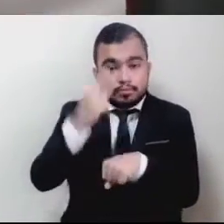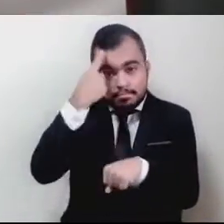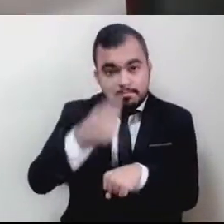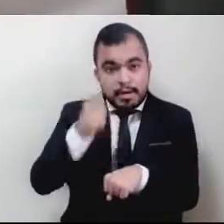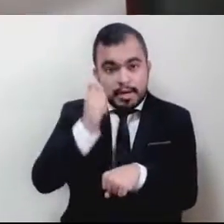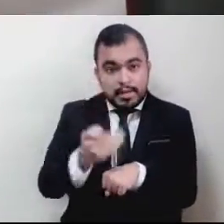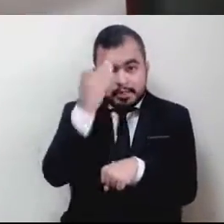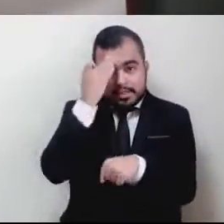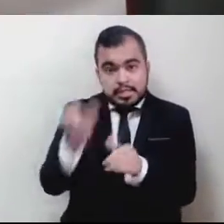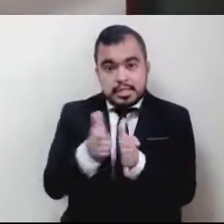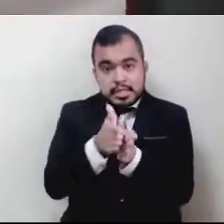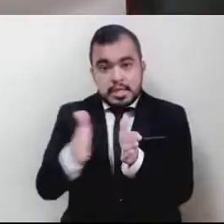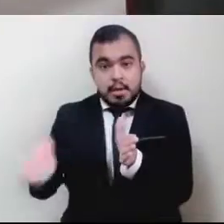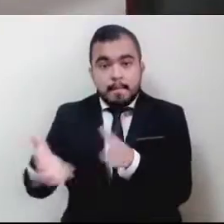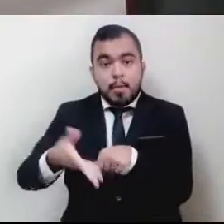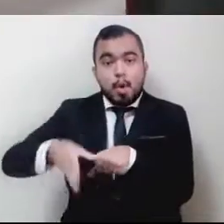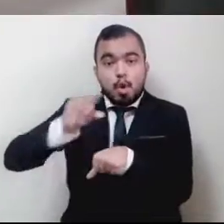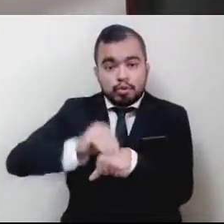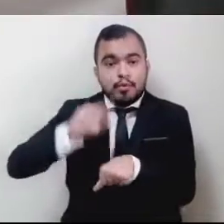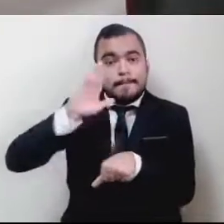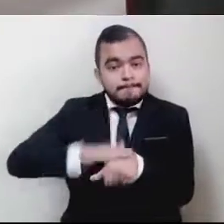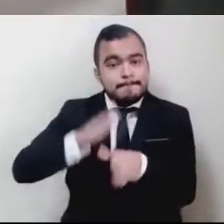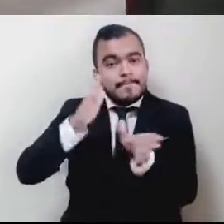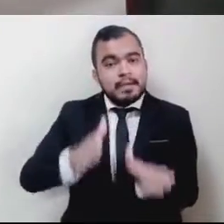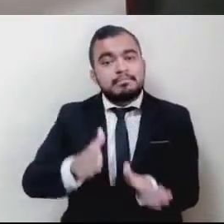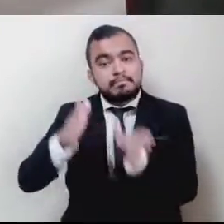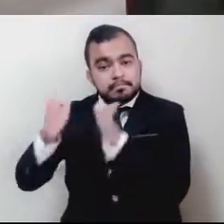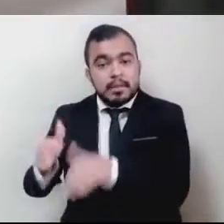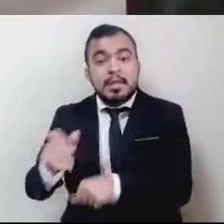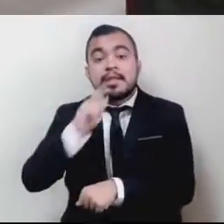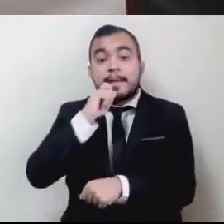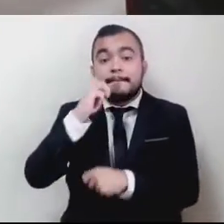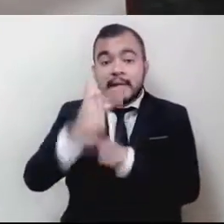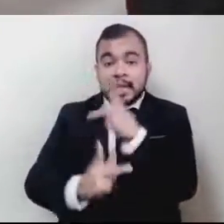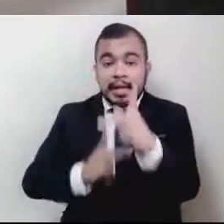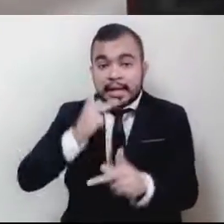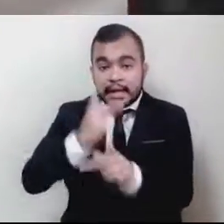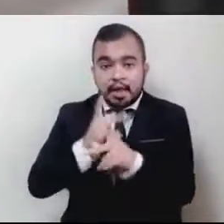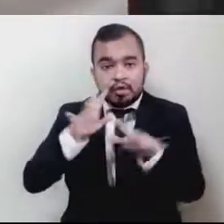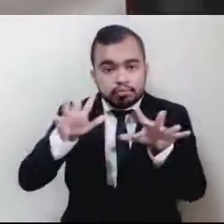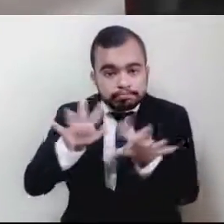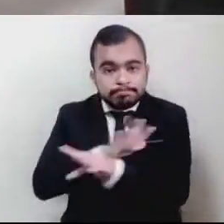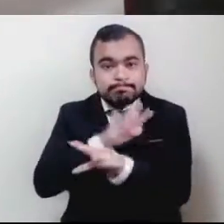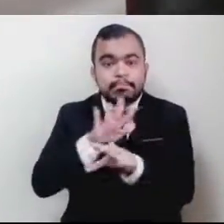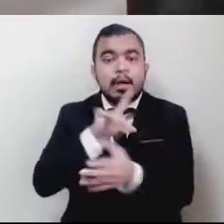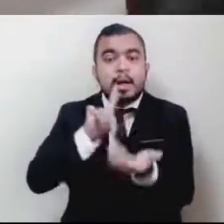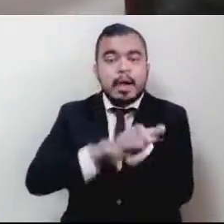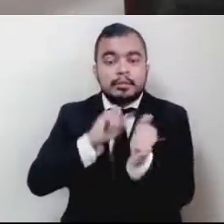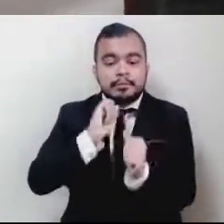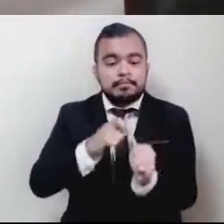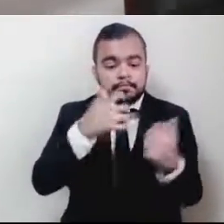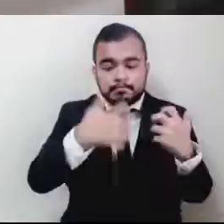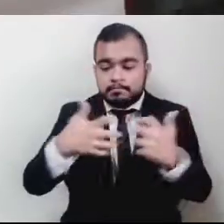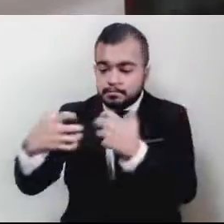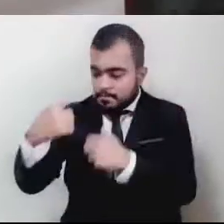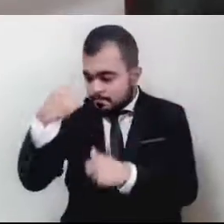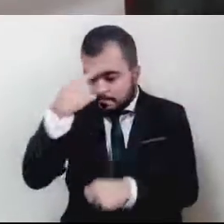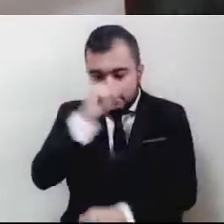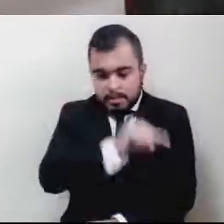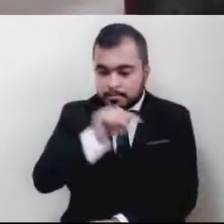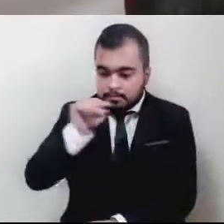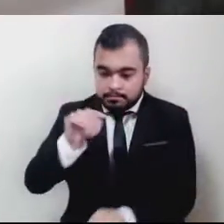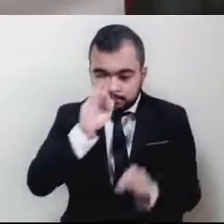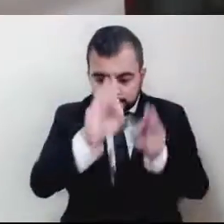concesión, así como reestructurar la línea de crédito contingente de las plantas tratadoras de aguas residuales